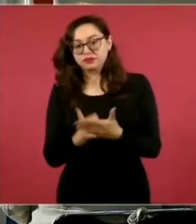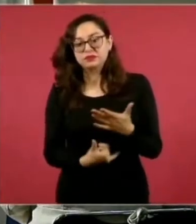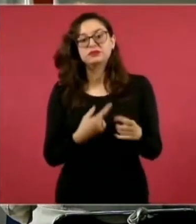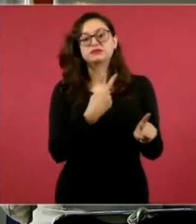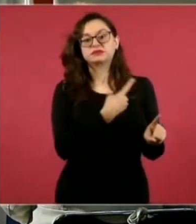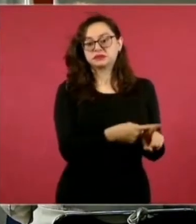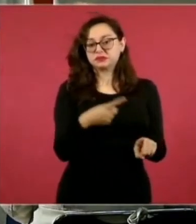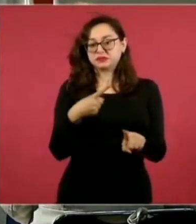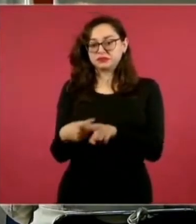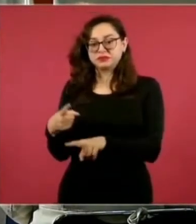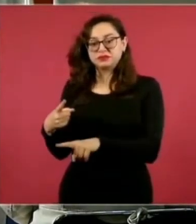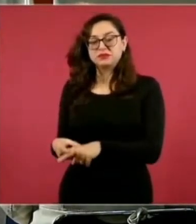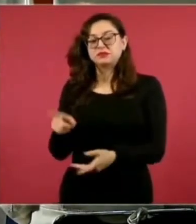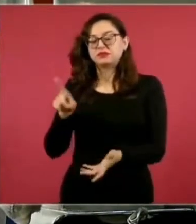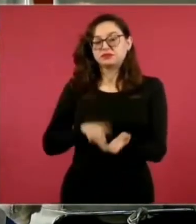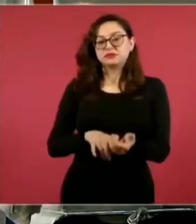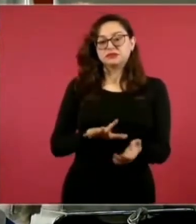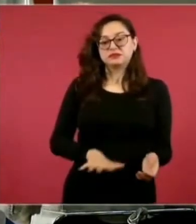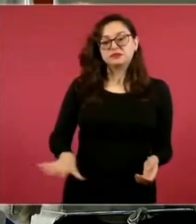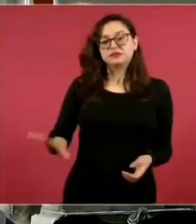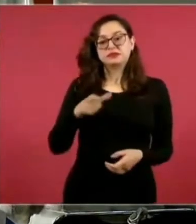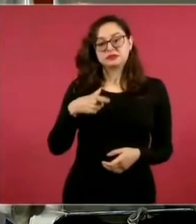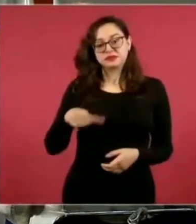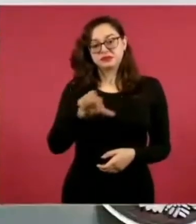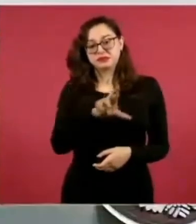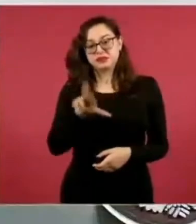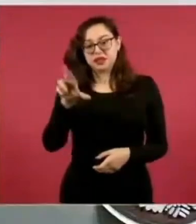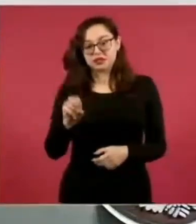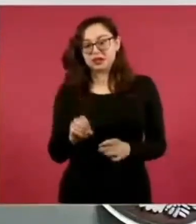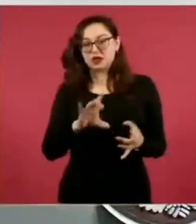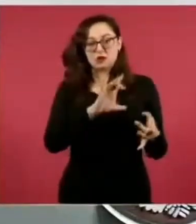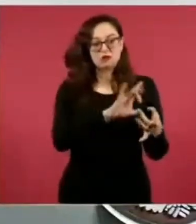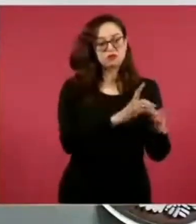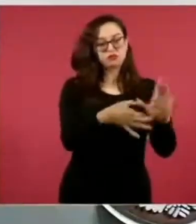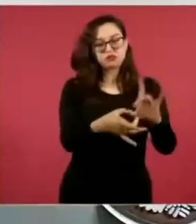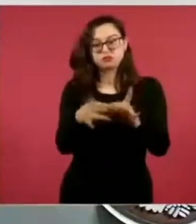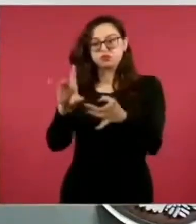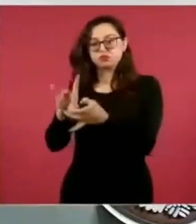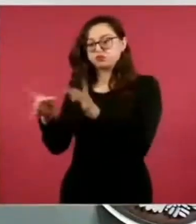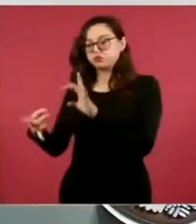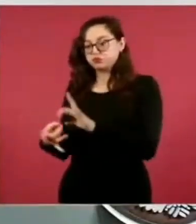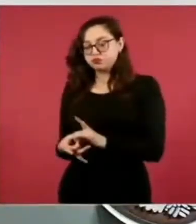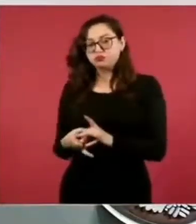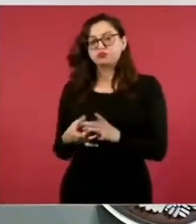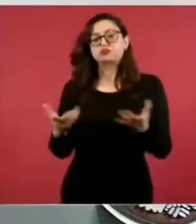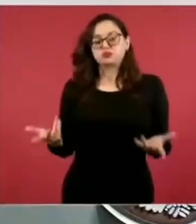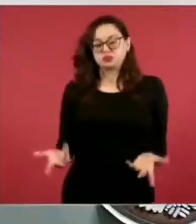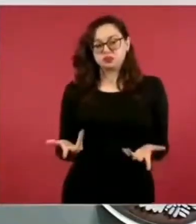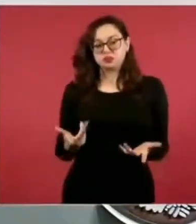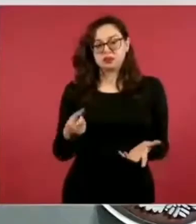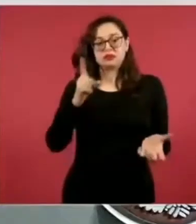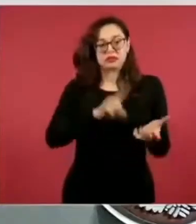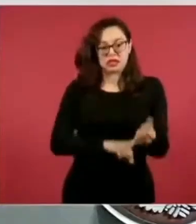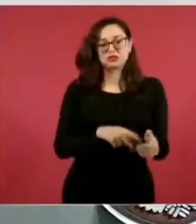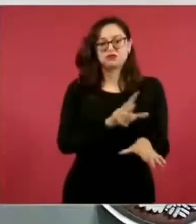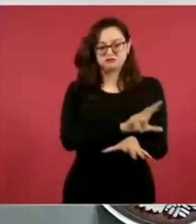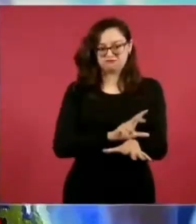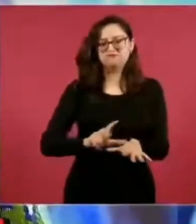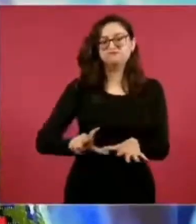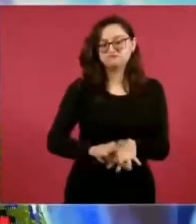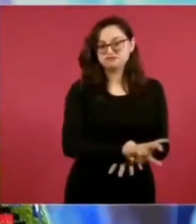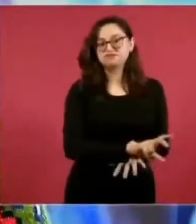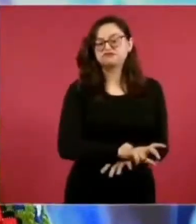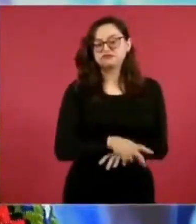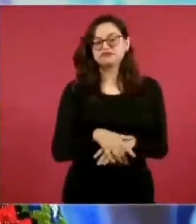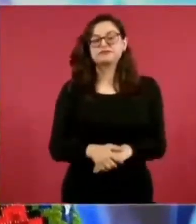sociales en Quintana Roo se vinculen justamente de manera directa o de manera indirecta a este gran proyecto,